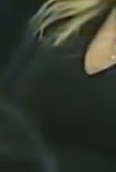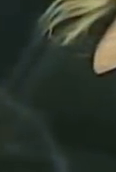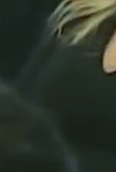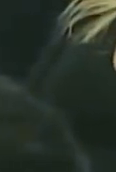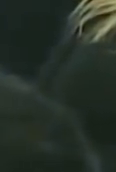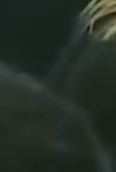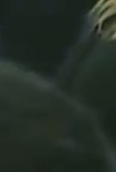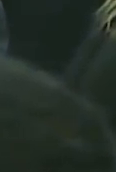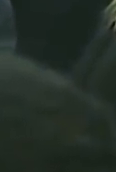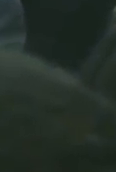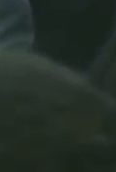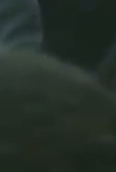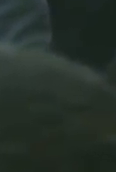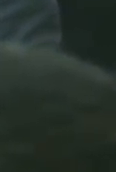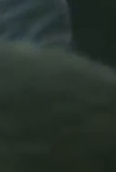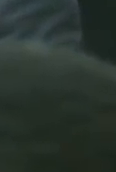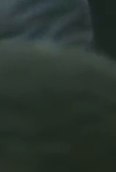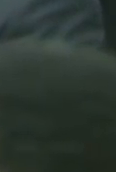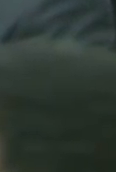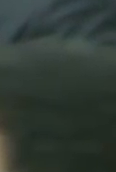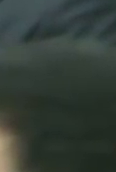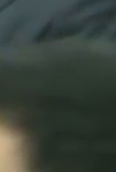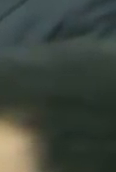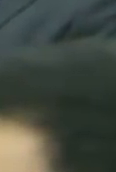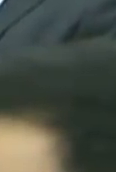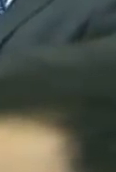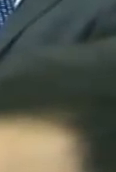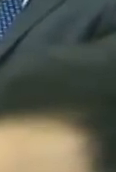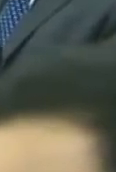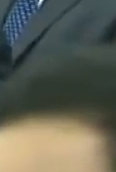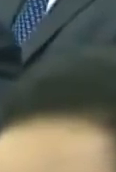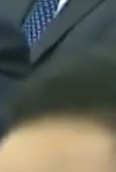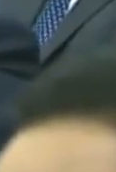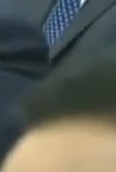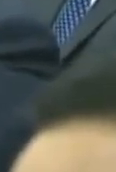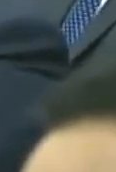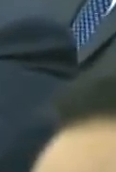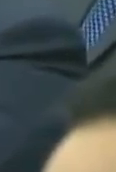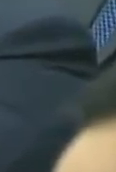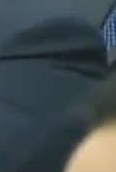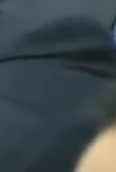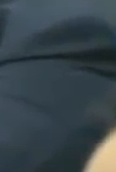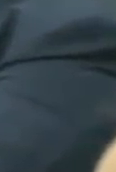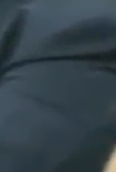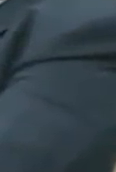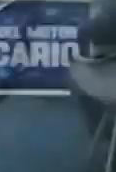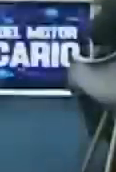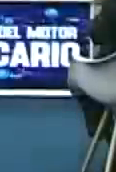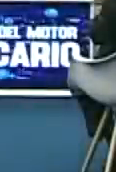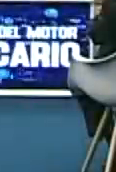bienvenidas. Señor presidente del Banco Central de Venezuela,